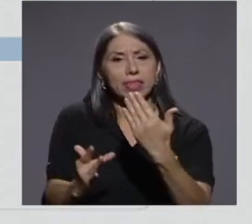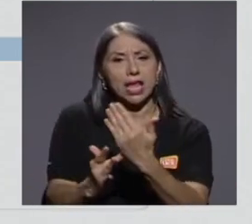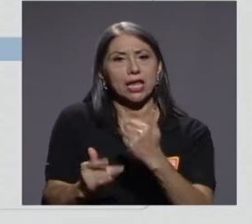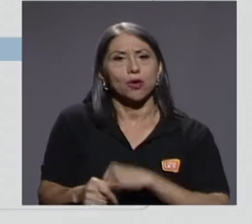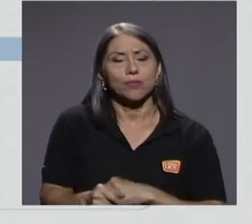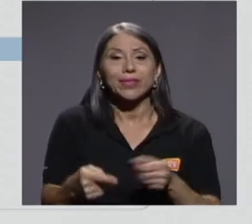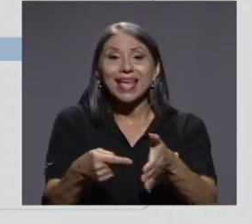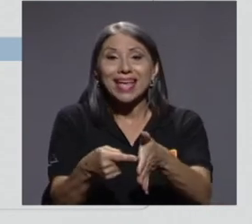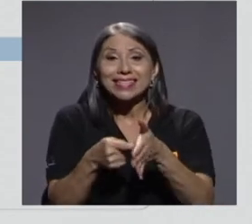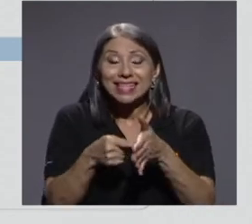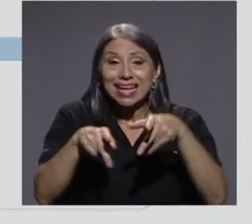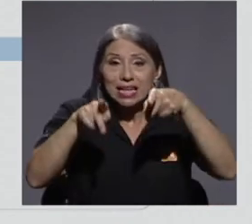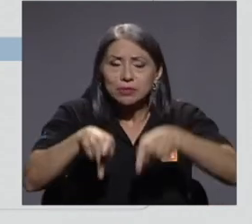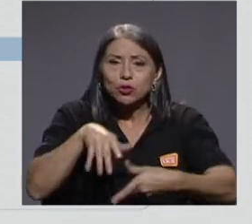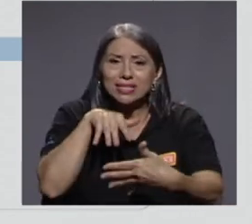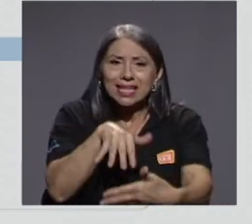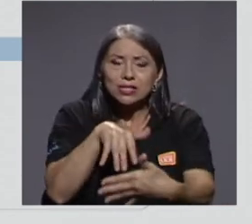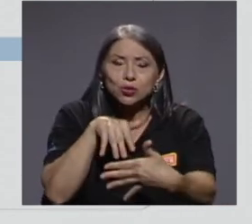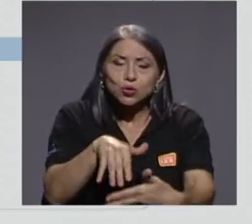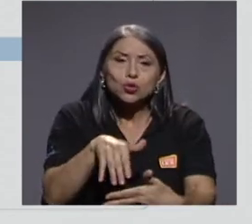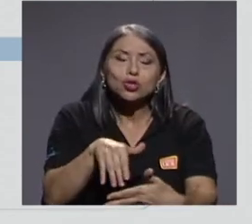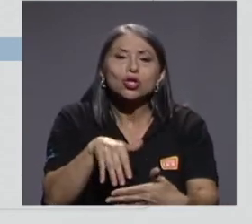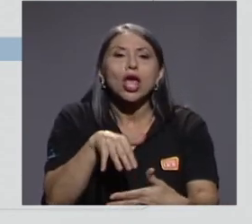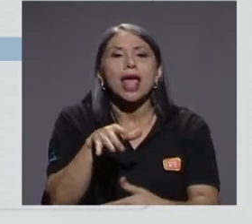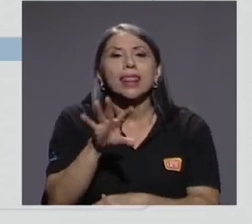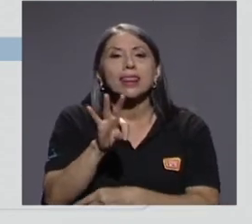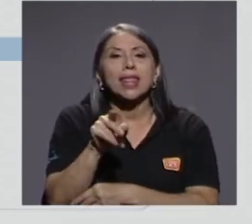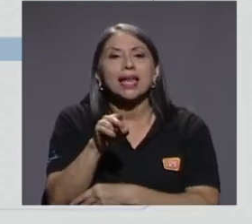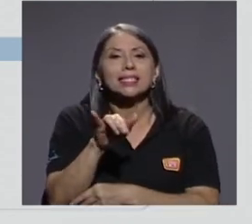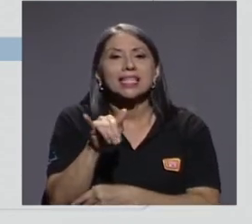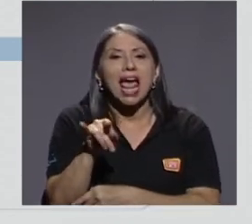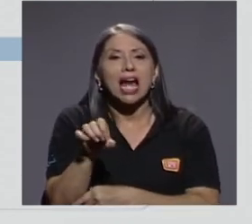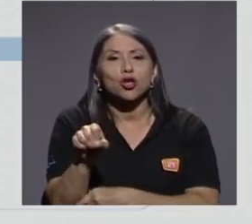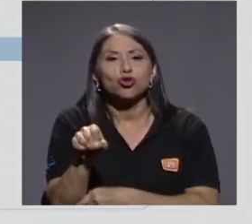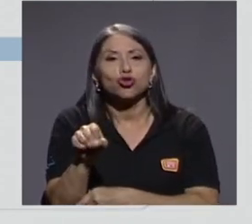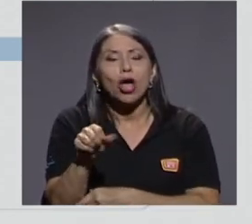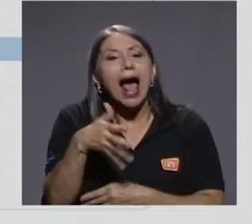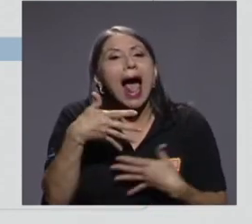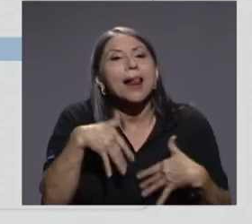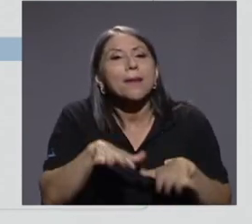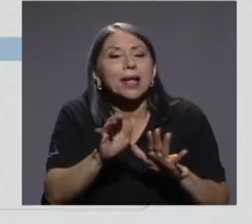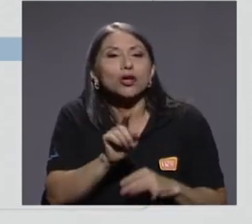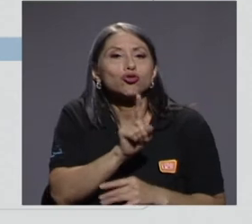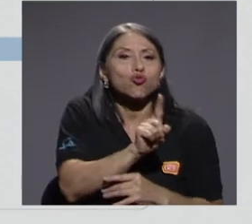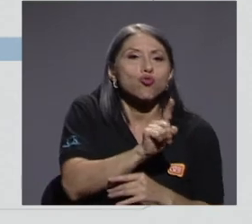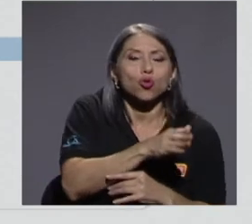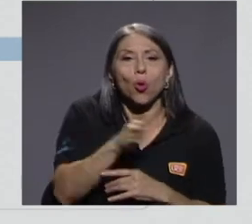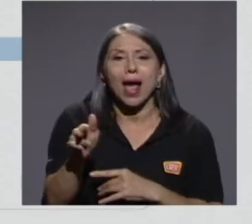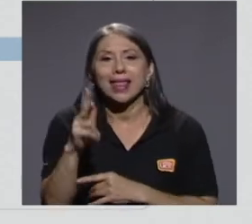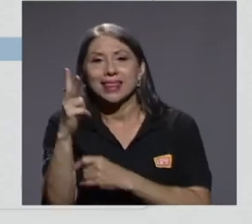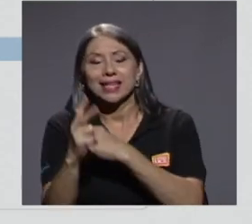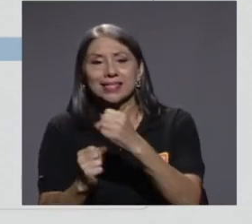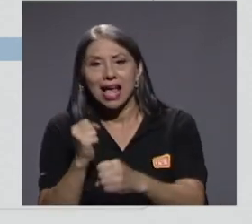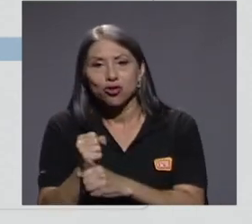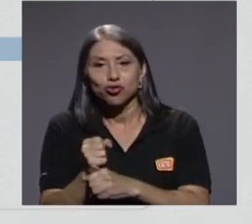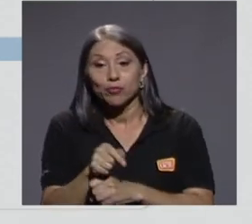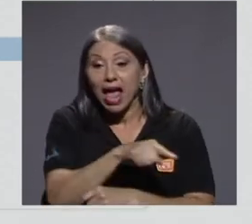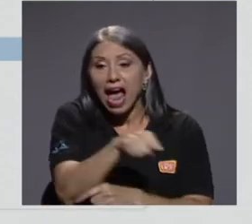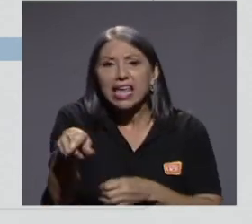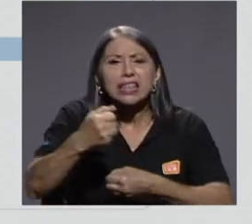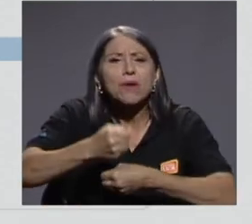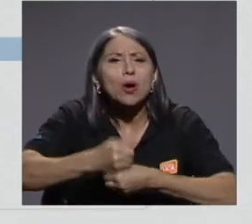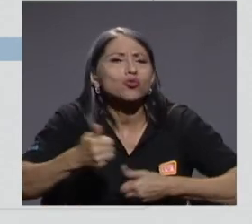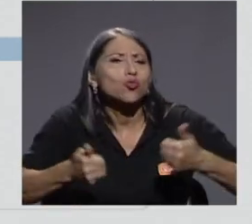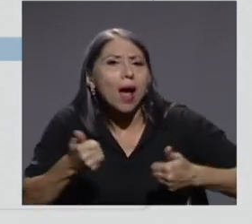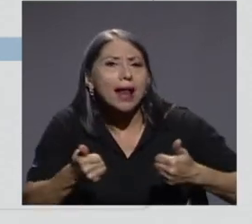exigen haber cursado estudios terciarios entre uno y tres años. Y aquí vamos a tener entonces ocupaciones relacionadas,